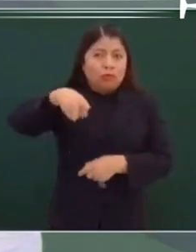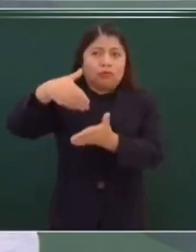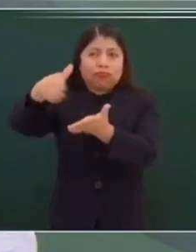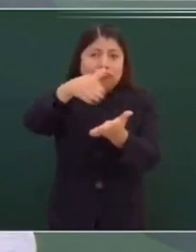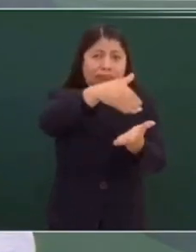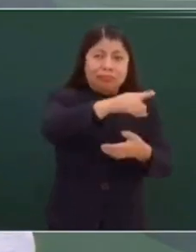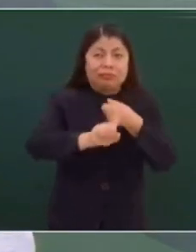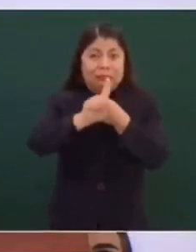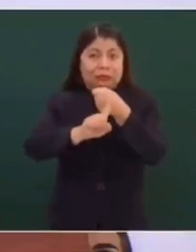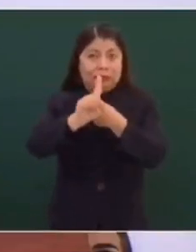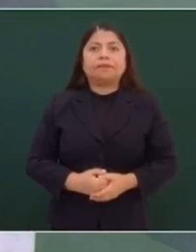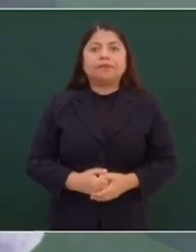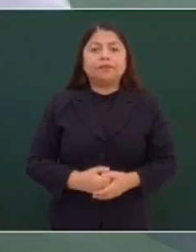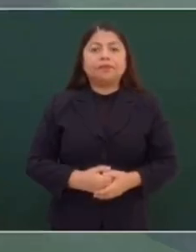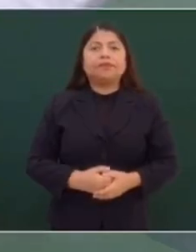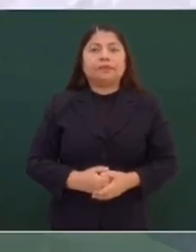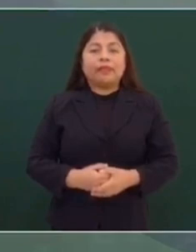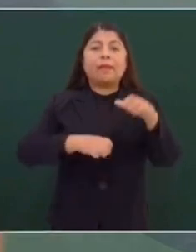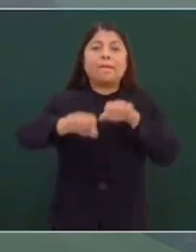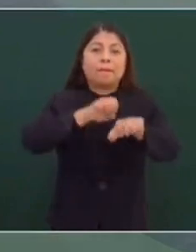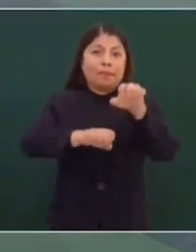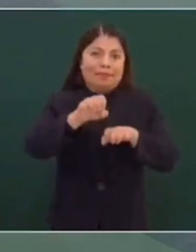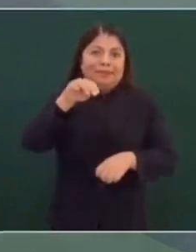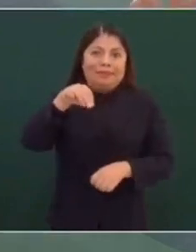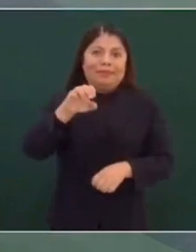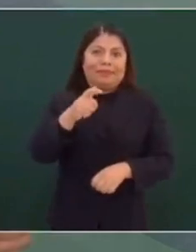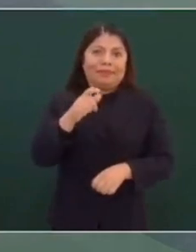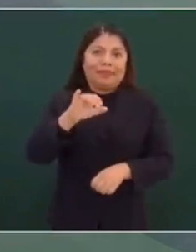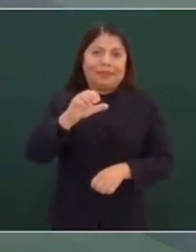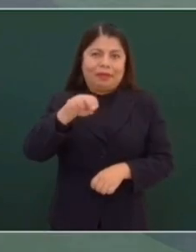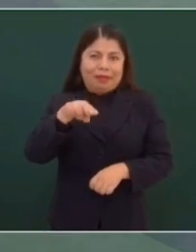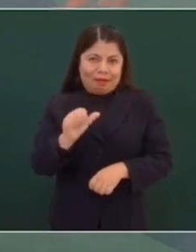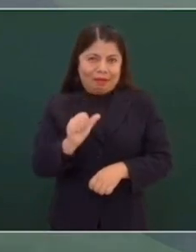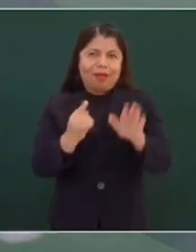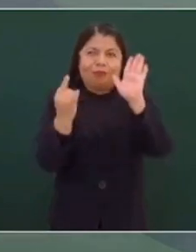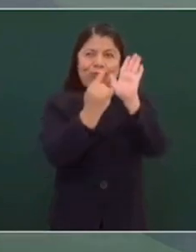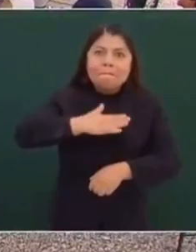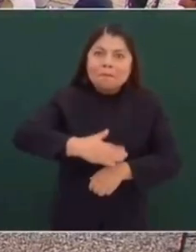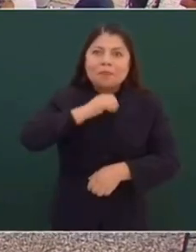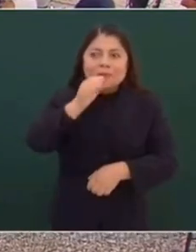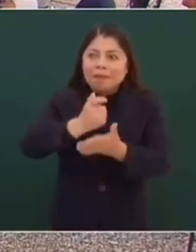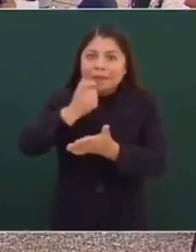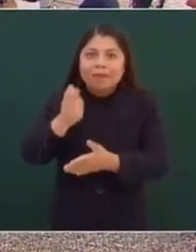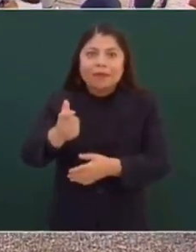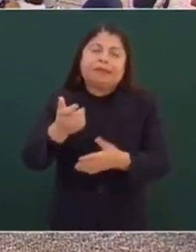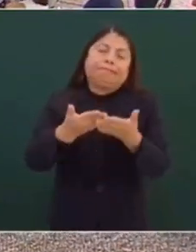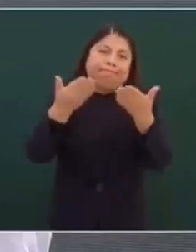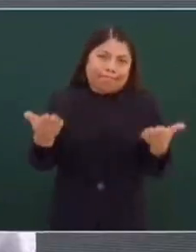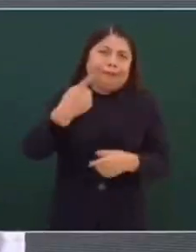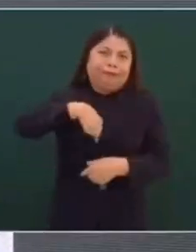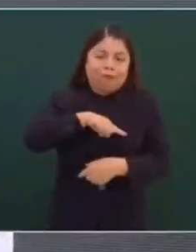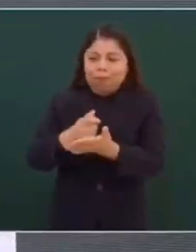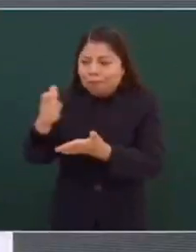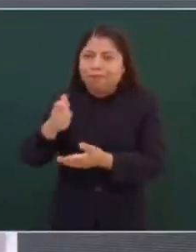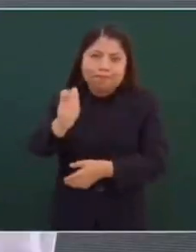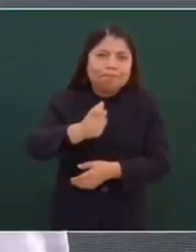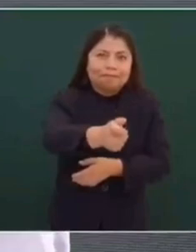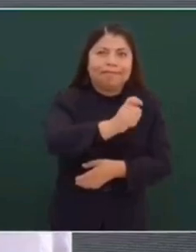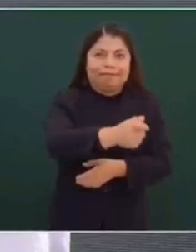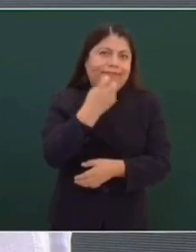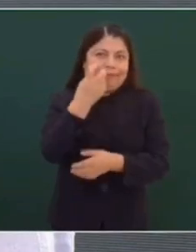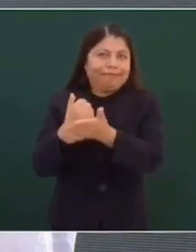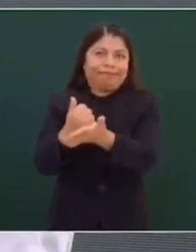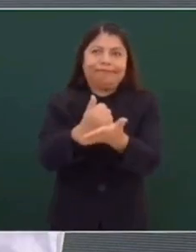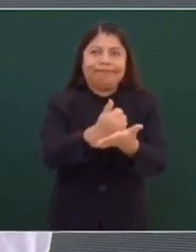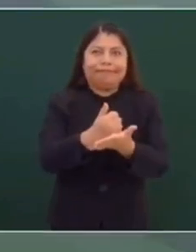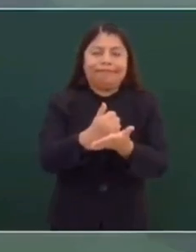Se les compró la marca, porque es un símbolo, Mexicana de Aviación. Entonces, ¿en qué forma hemos ayudado? Pues así,